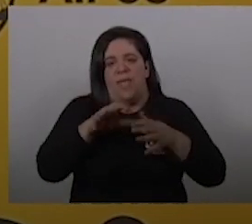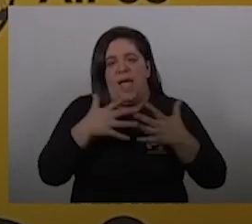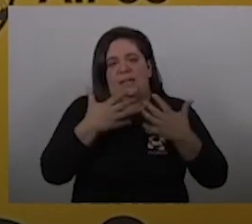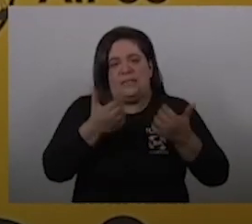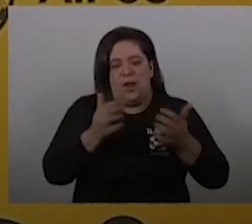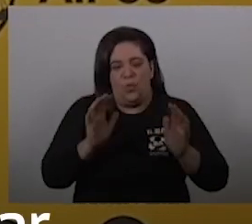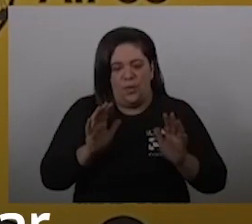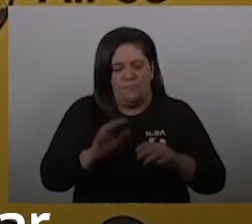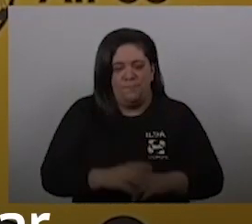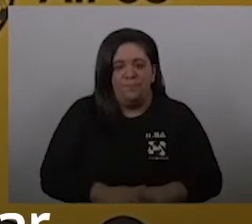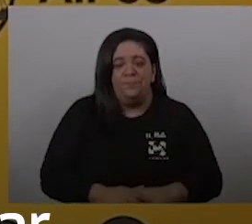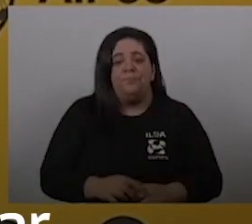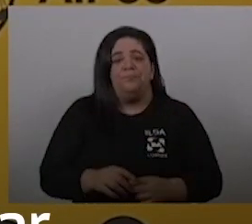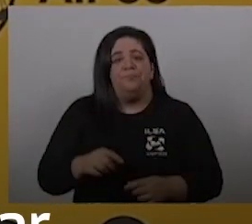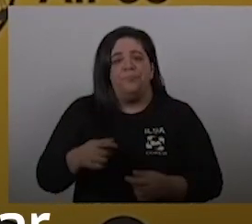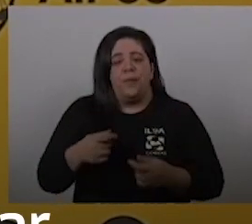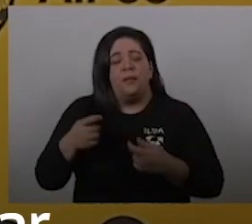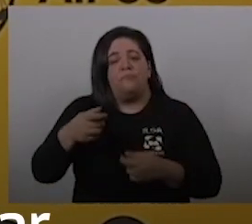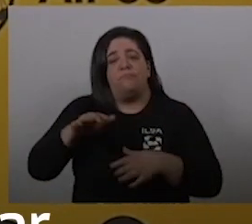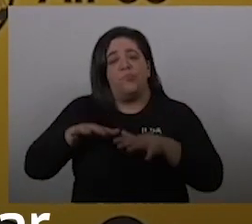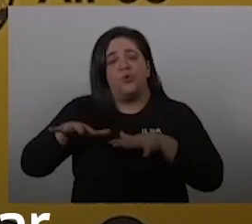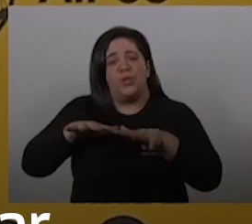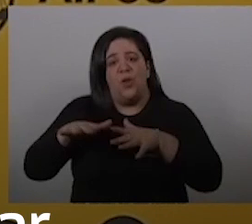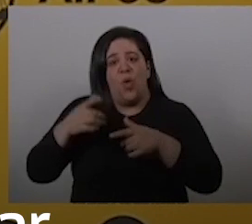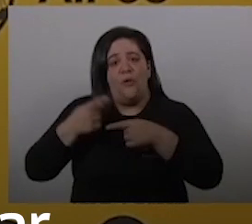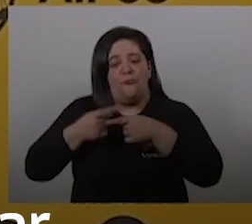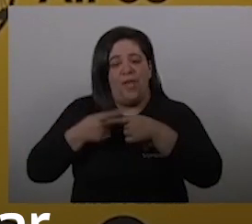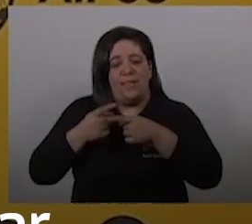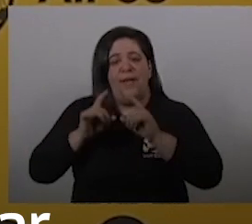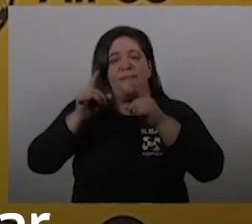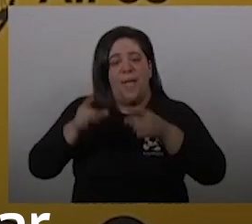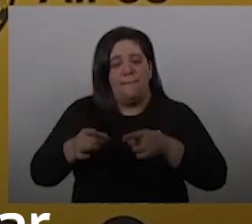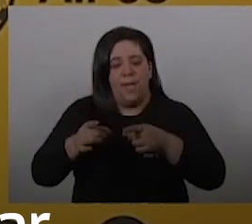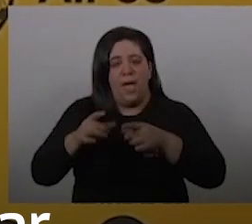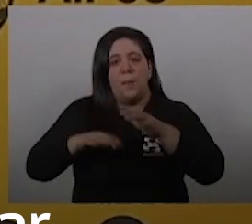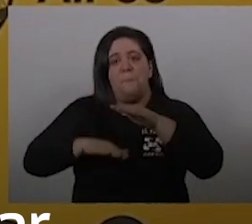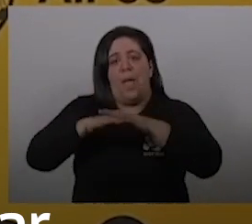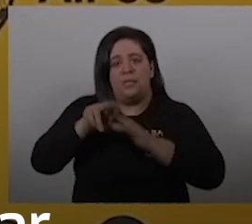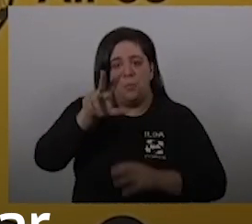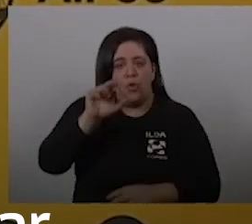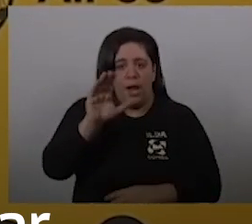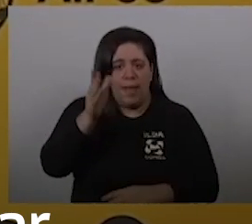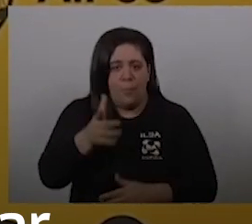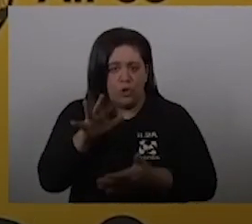Y los salones de fiestas y eventos van a poder funcionar también como gastronómicos con una capacidad máxima del 30%.